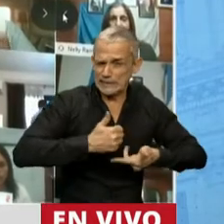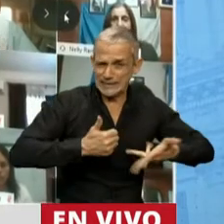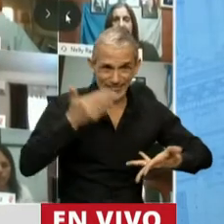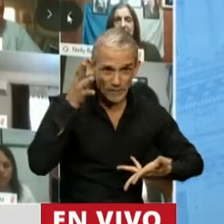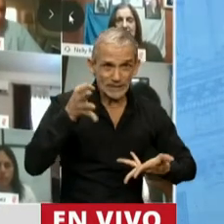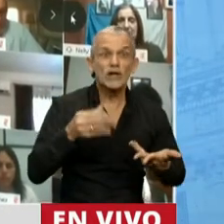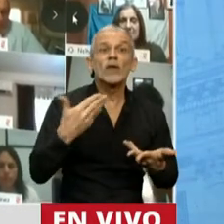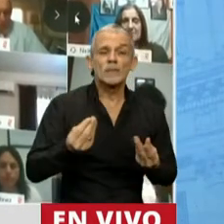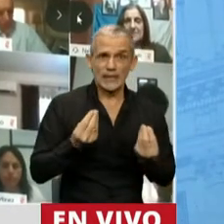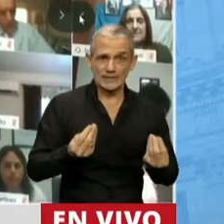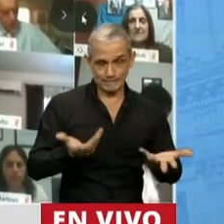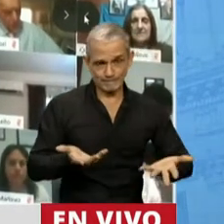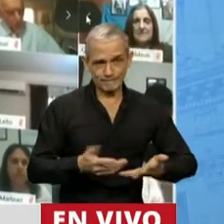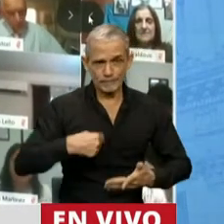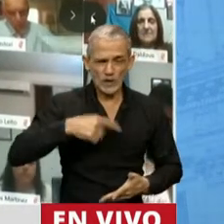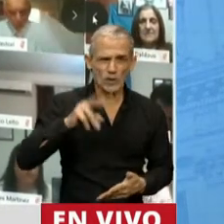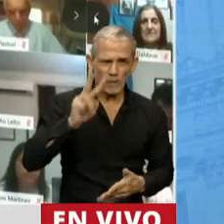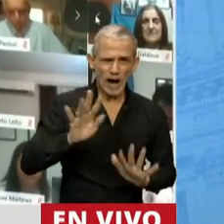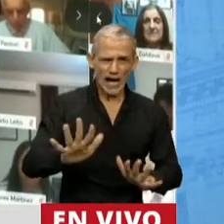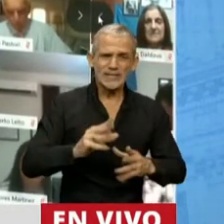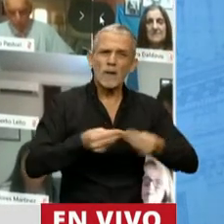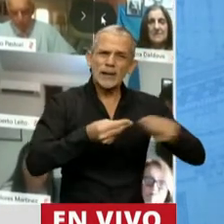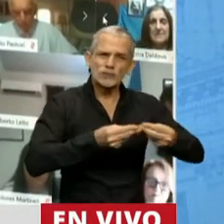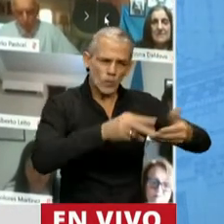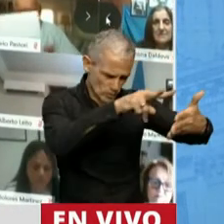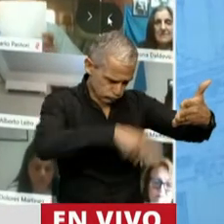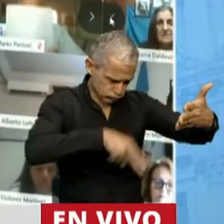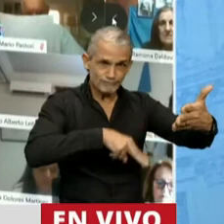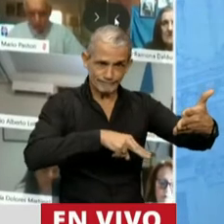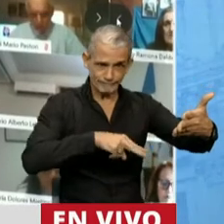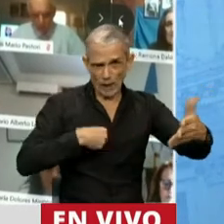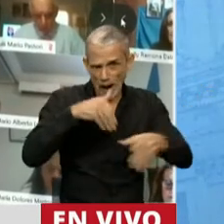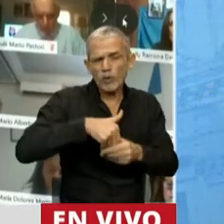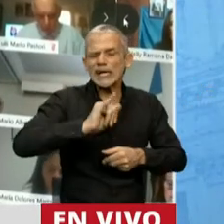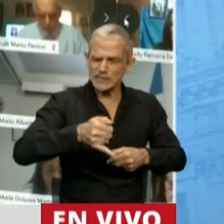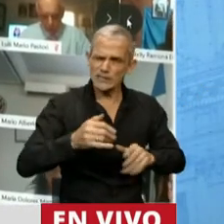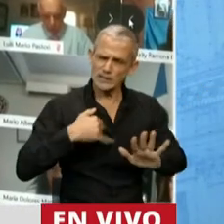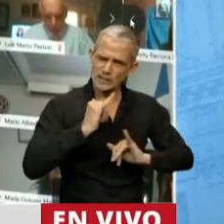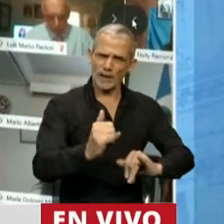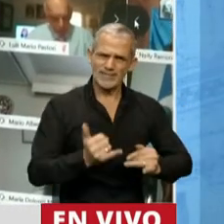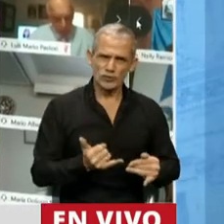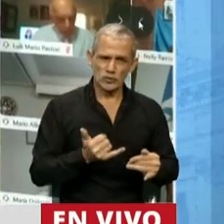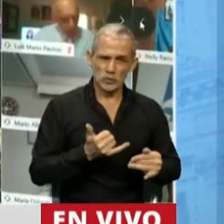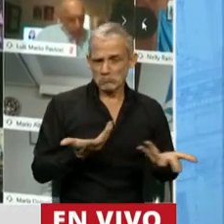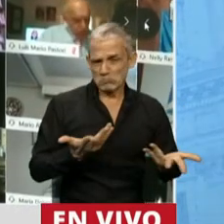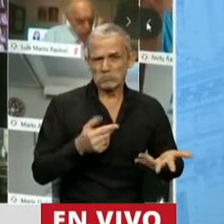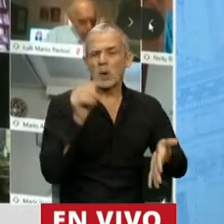Nosotros vemos, lamentablemente, en un presupuesto que acompañamos sin miramientos,